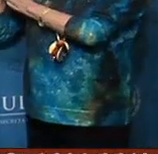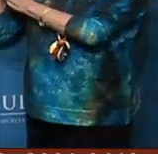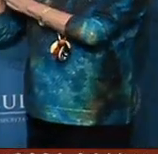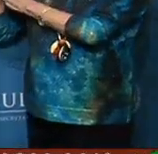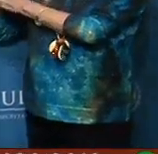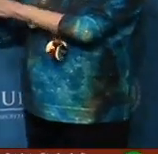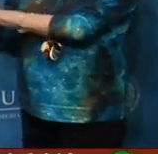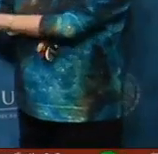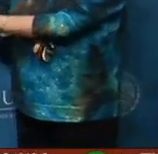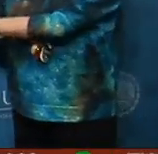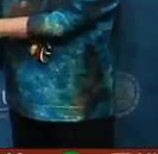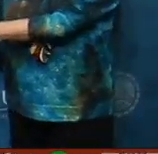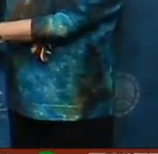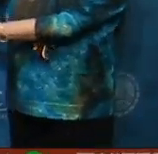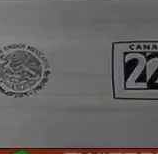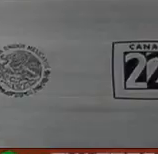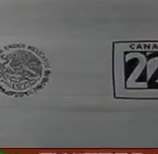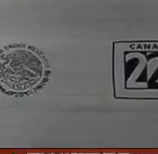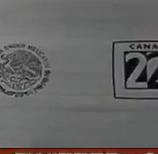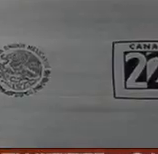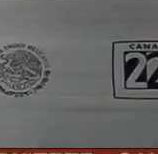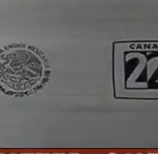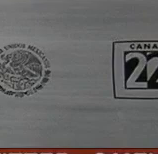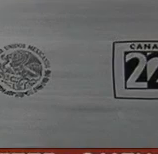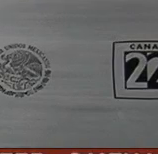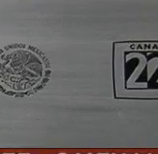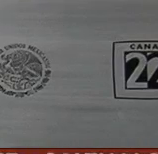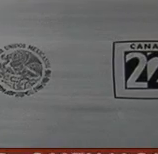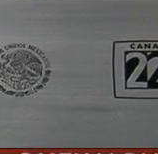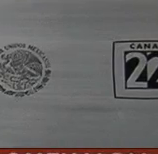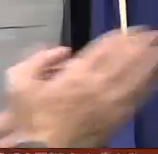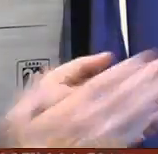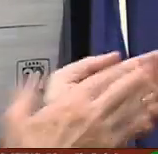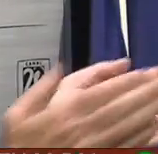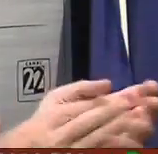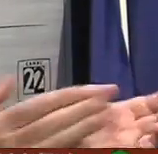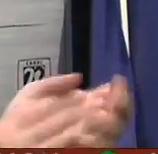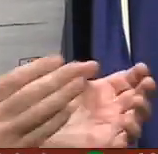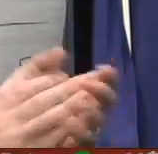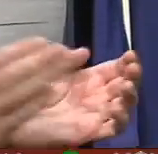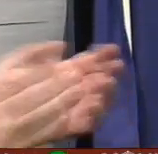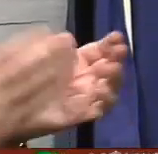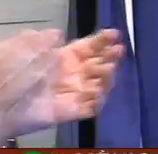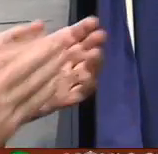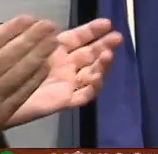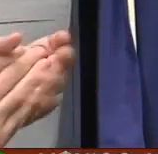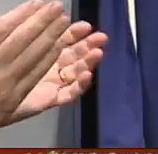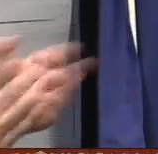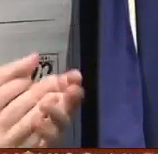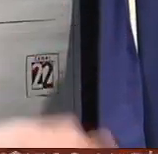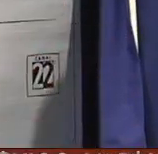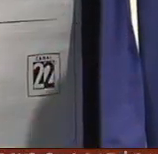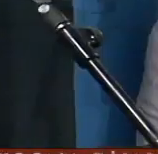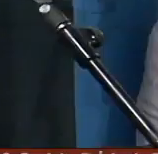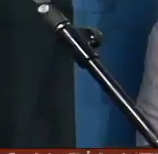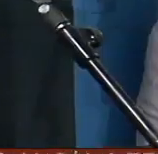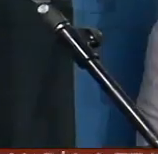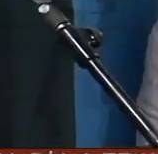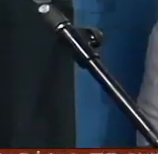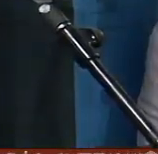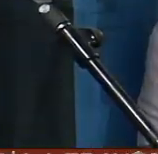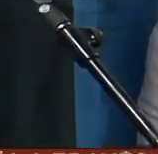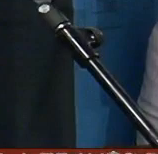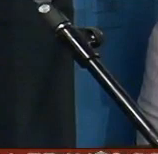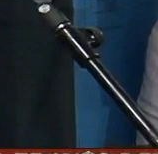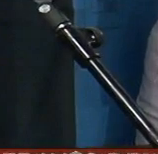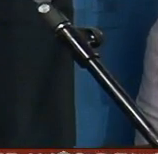Pérez Gaya al estudio principal de la televisora. En la ceremonia estuvo el secretario de Cultura Rafael Tobar y Teresa Lilia